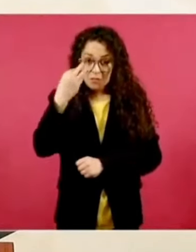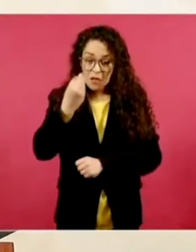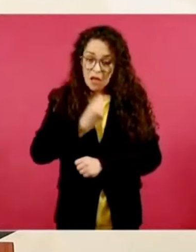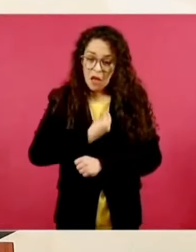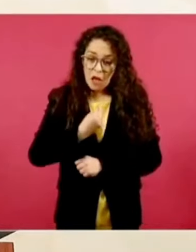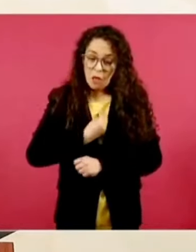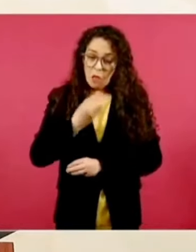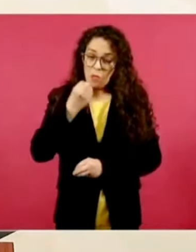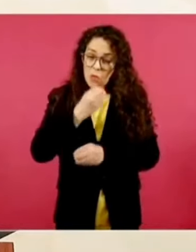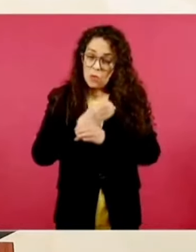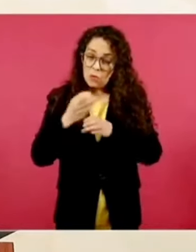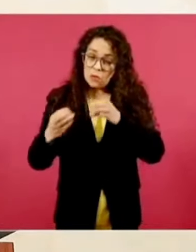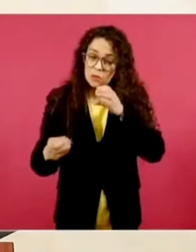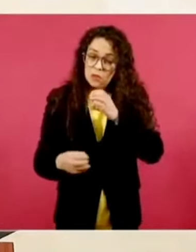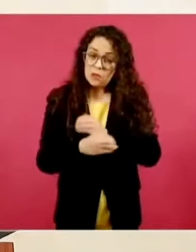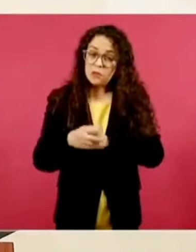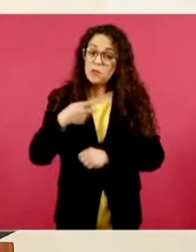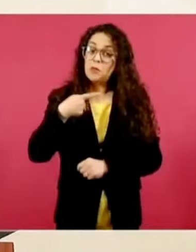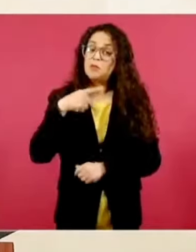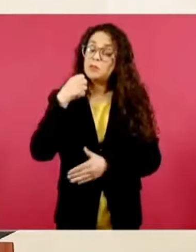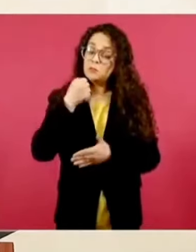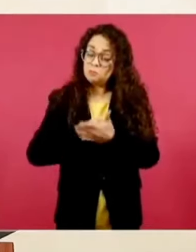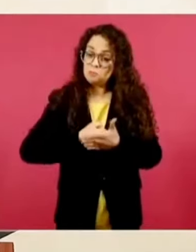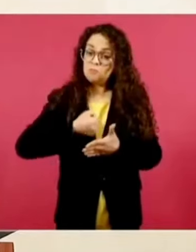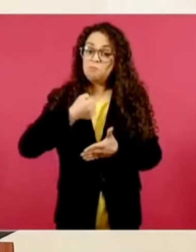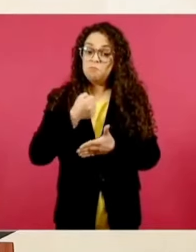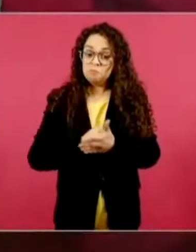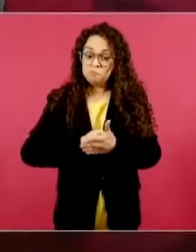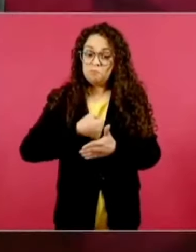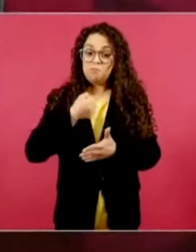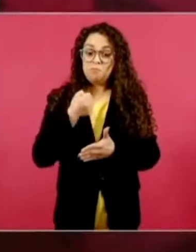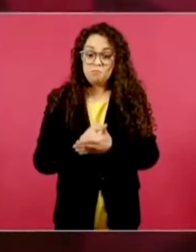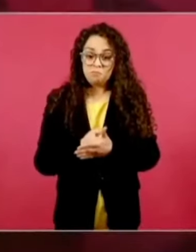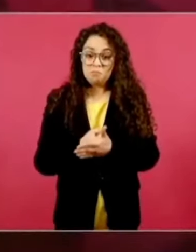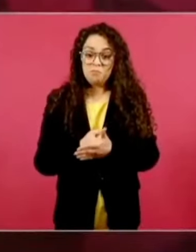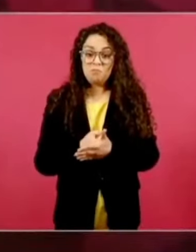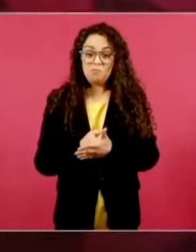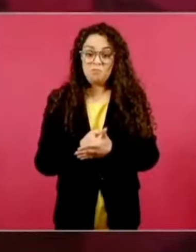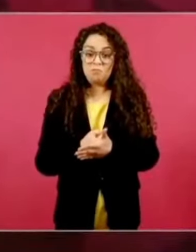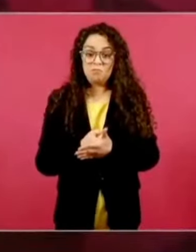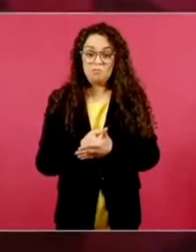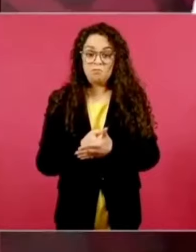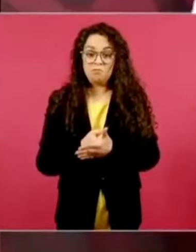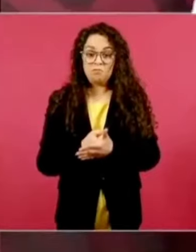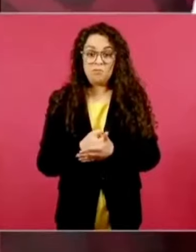Que prefiere dejar a los hijos pobreza, pero no deshonra.